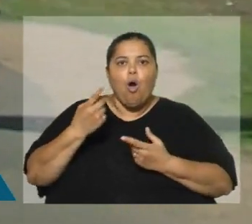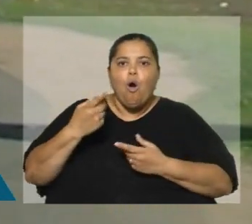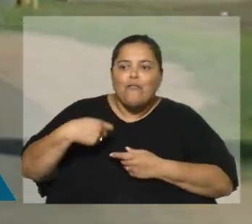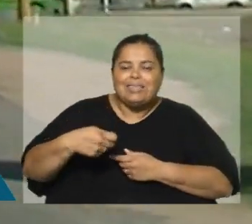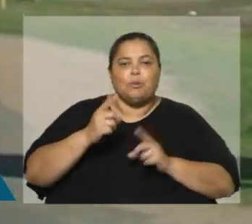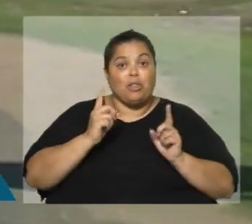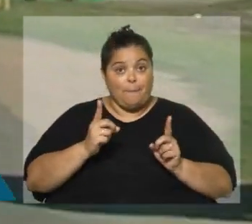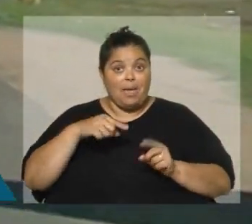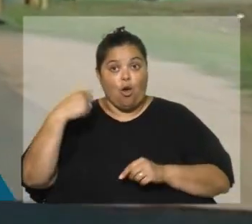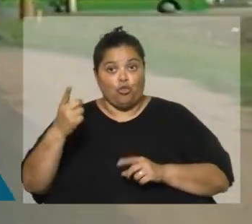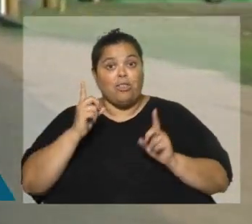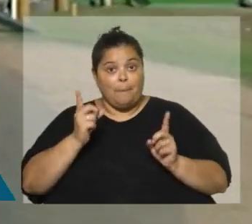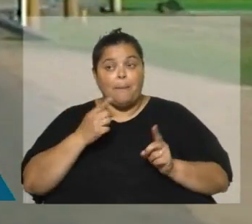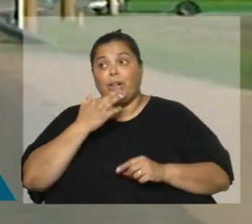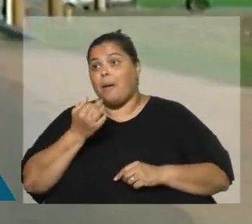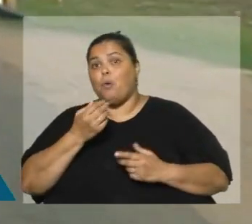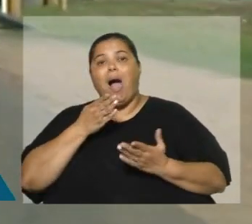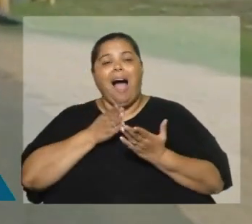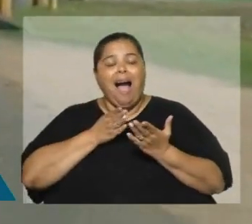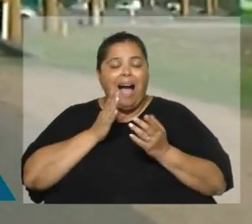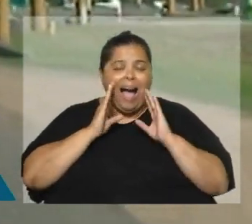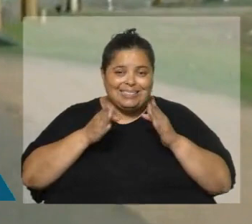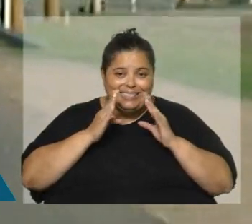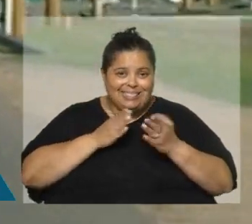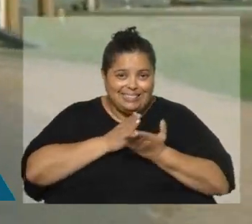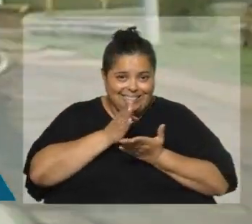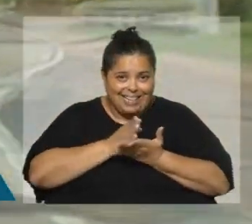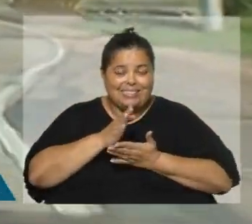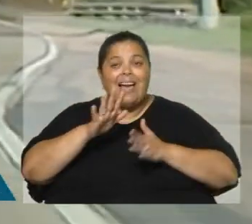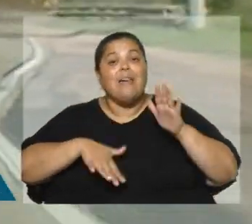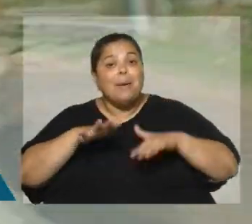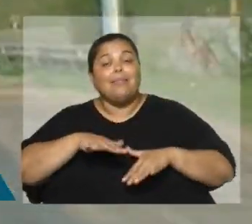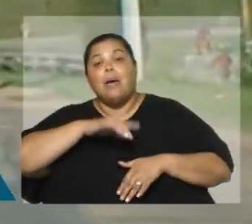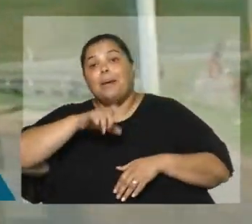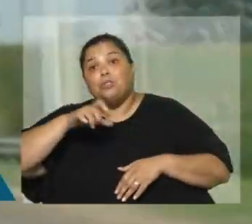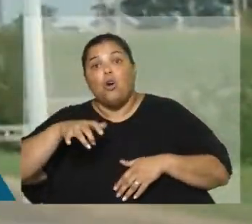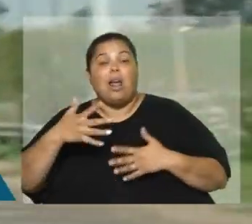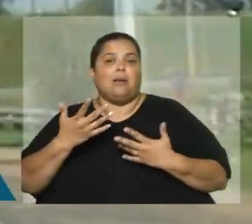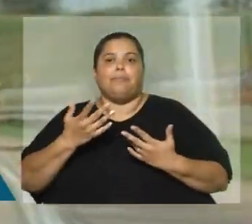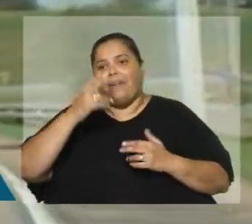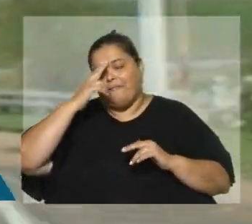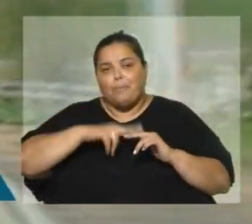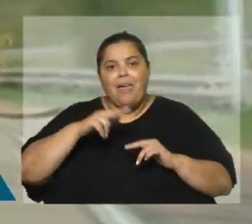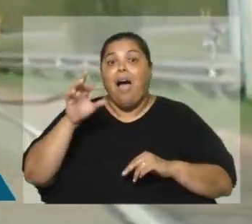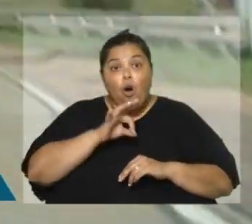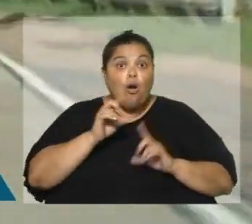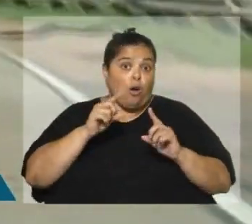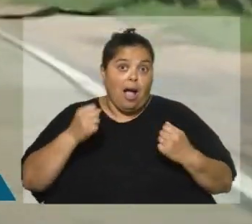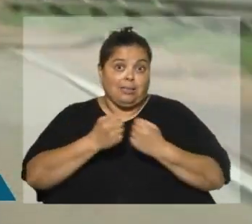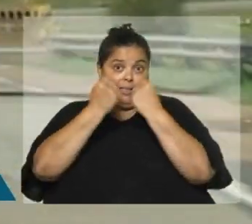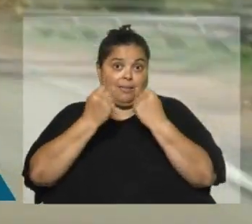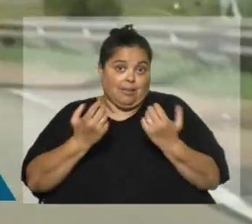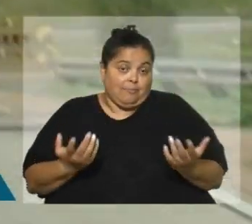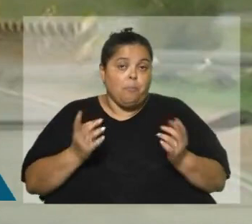asistencias, enfermeras de tiempo dependiente y fundamentalmente a las víctimas siniestros de tránsito. Y como sabemos, el tiempo en este caso es vida